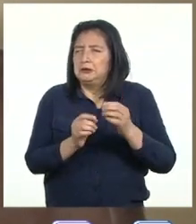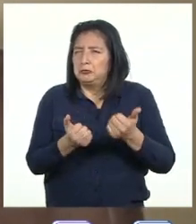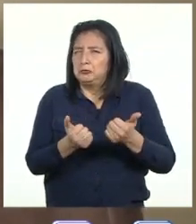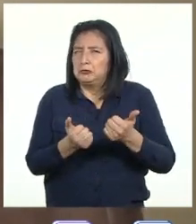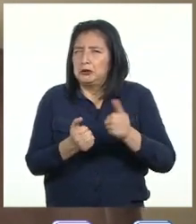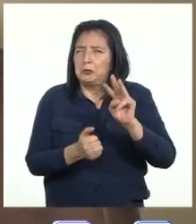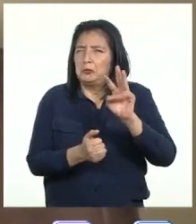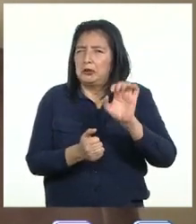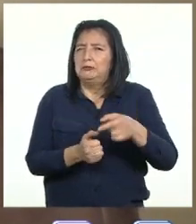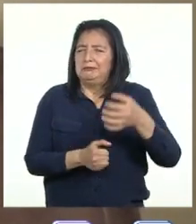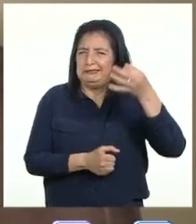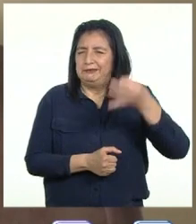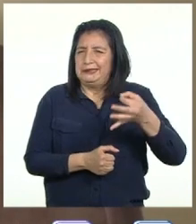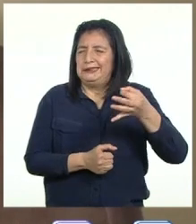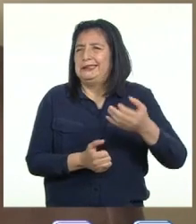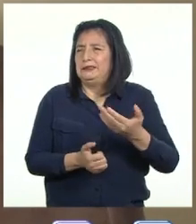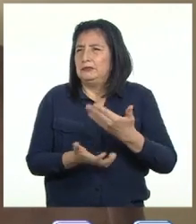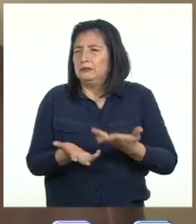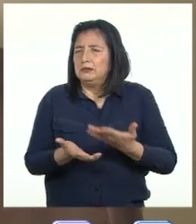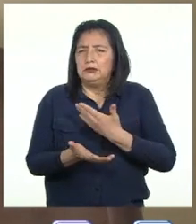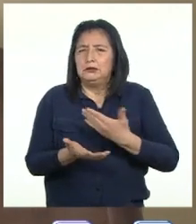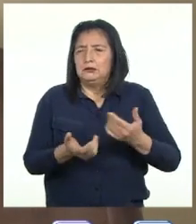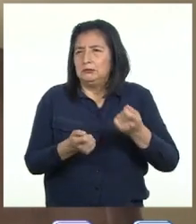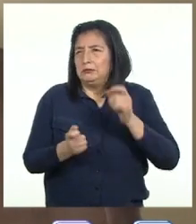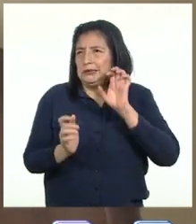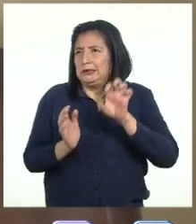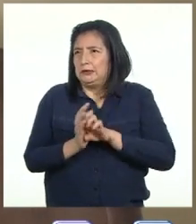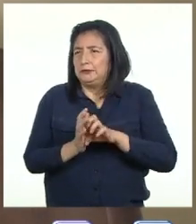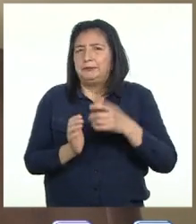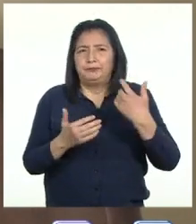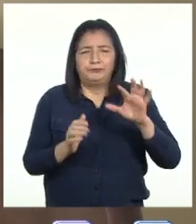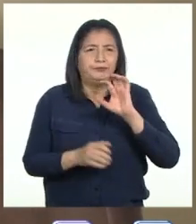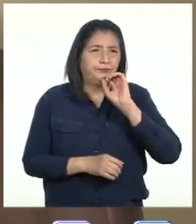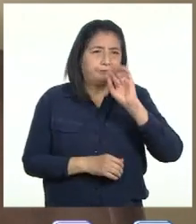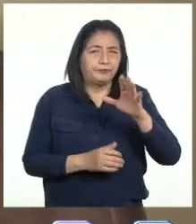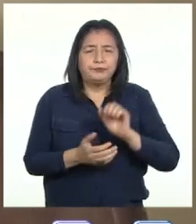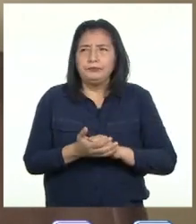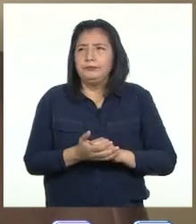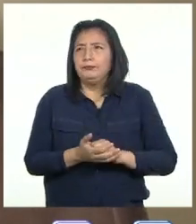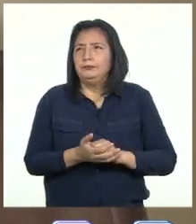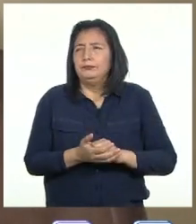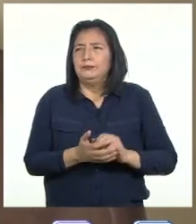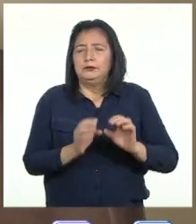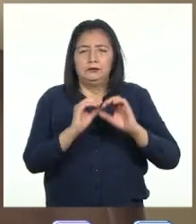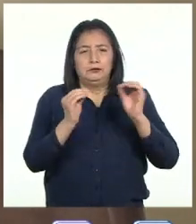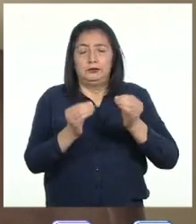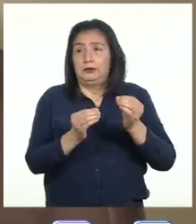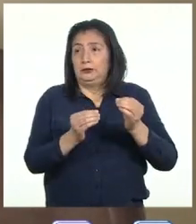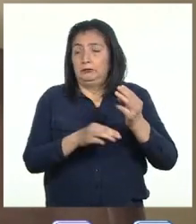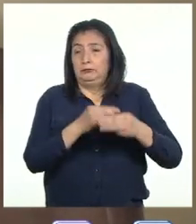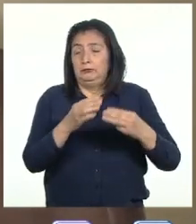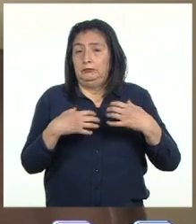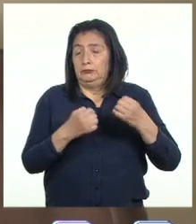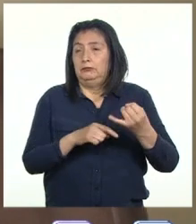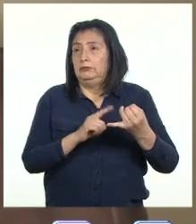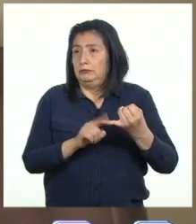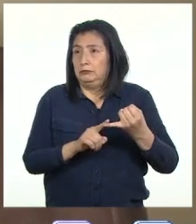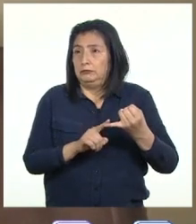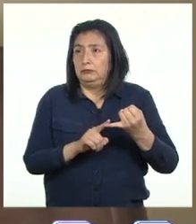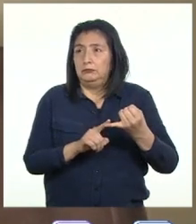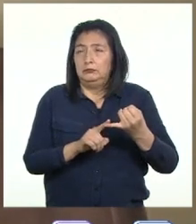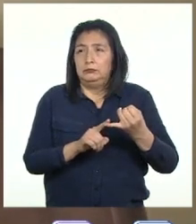una página web oficial Por ejemplo, las ya mencionadas páginas de la Organización Mundial de la Salud